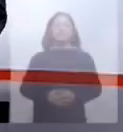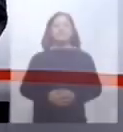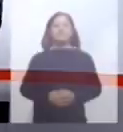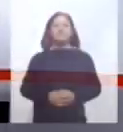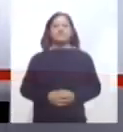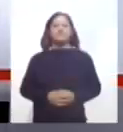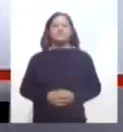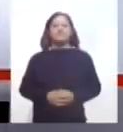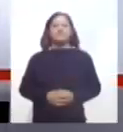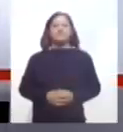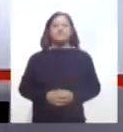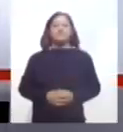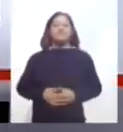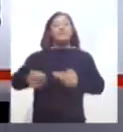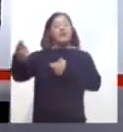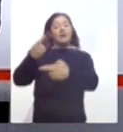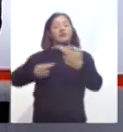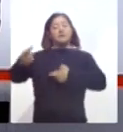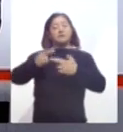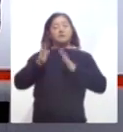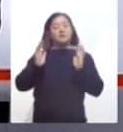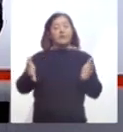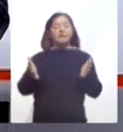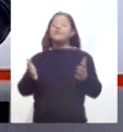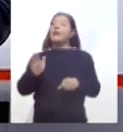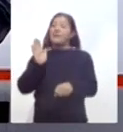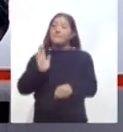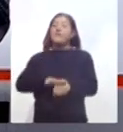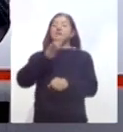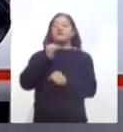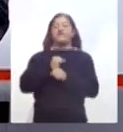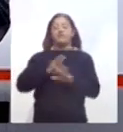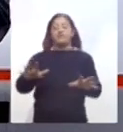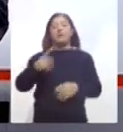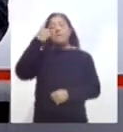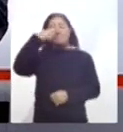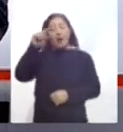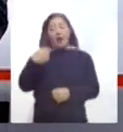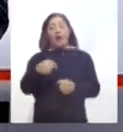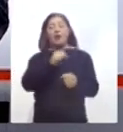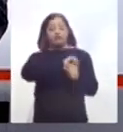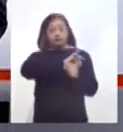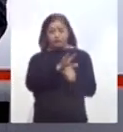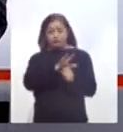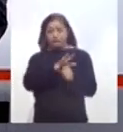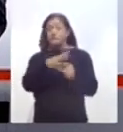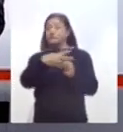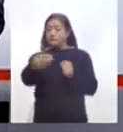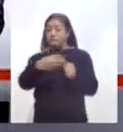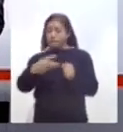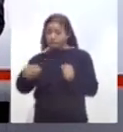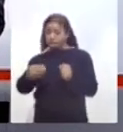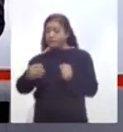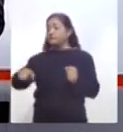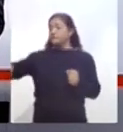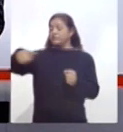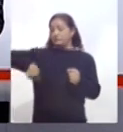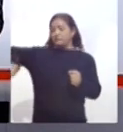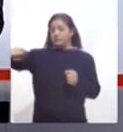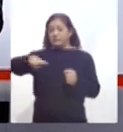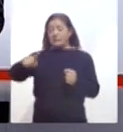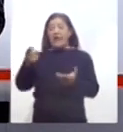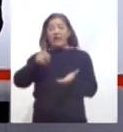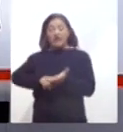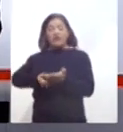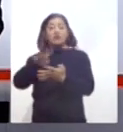Estamos de regreso y vamos a más información. Para contener la propagación del coronavirus en los centros de reinserción